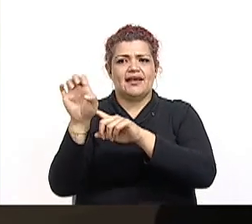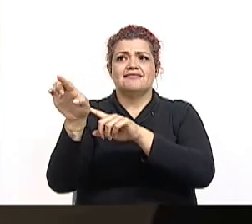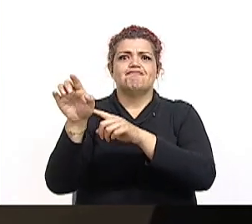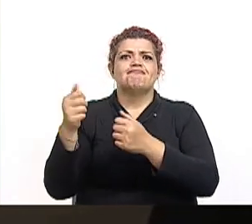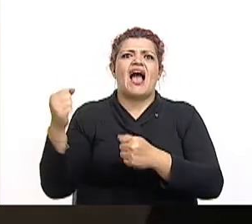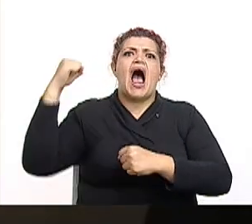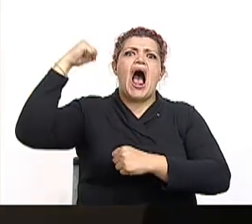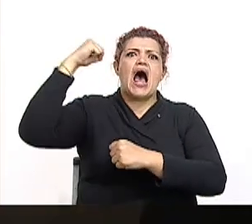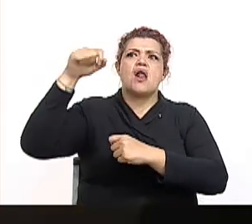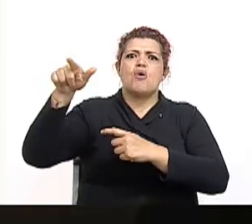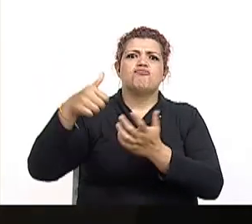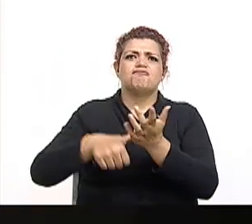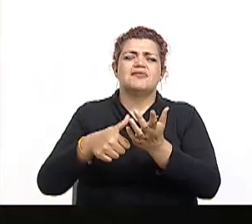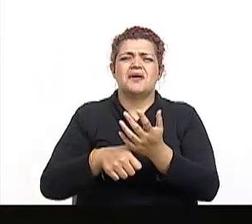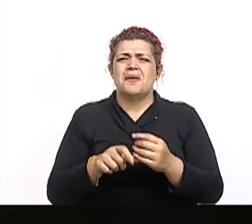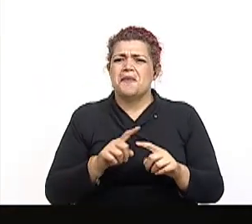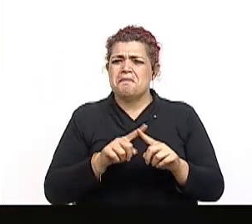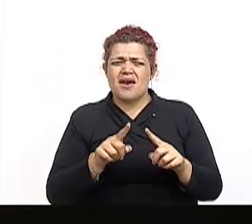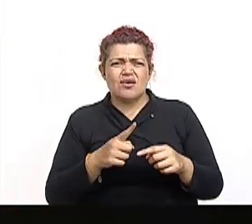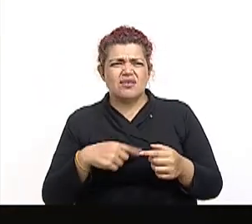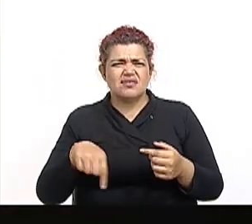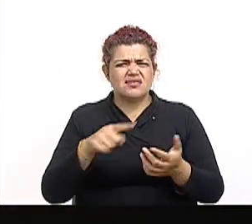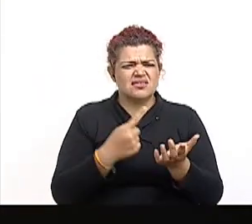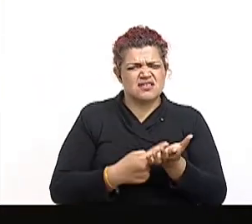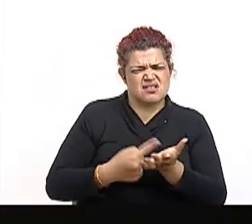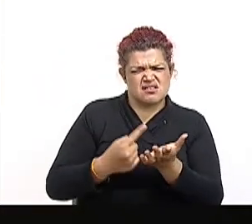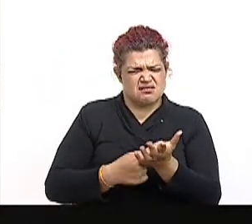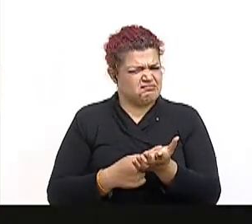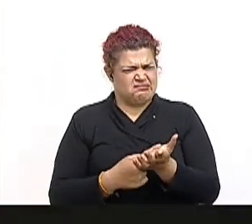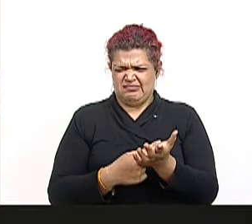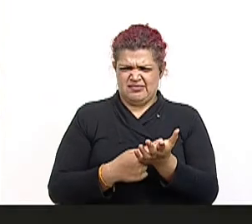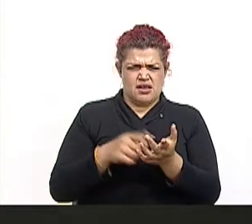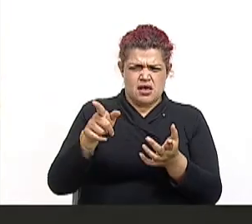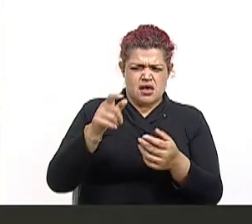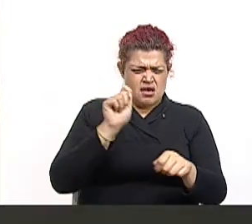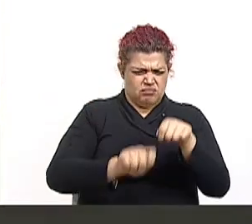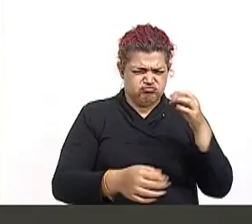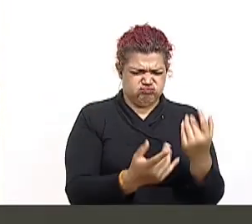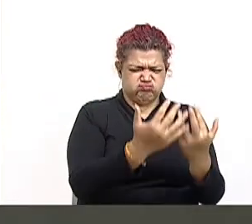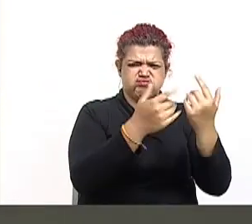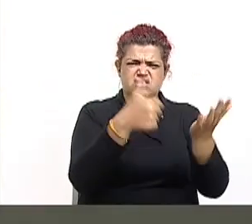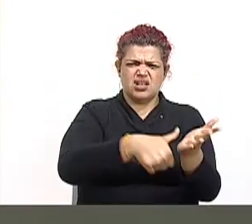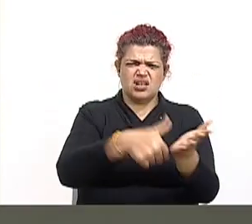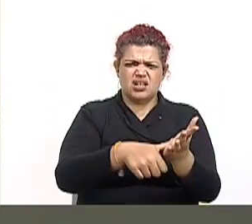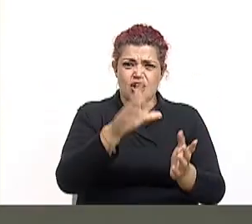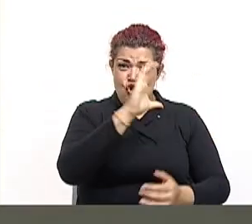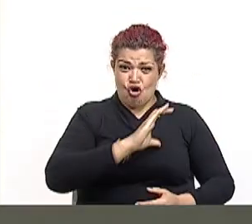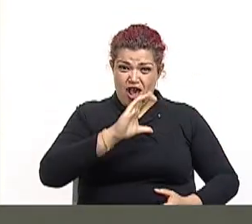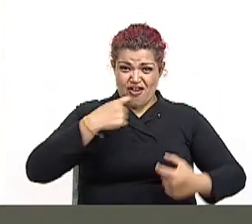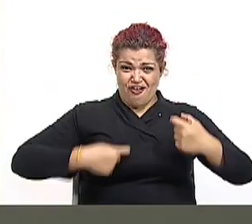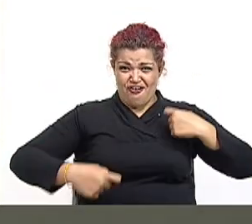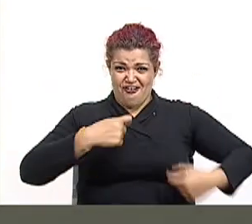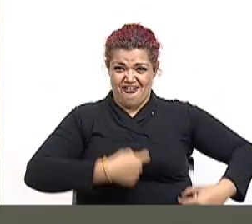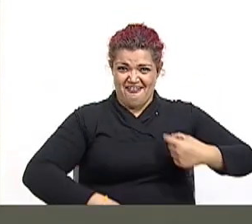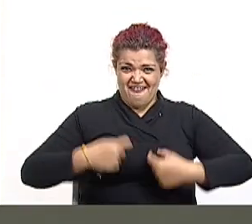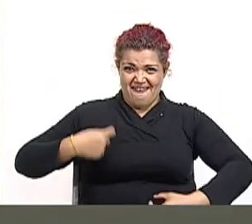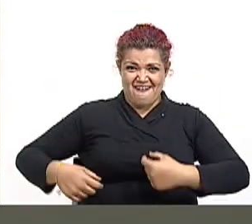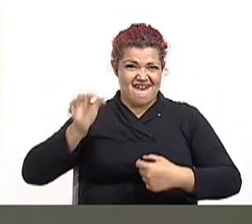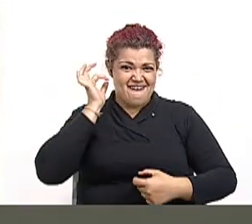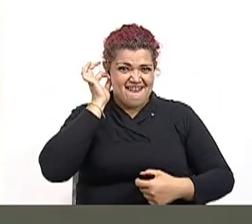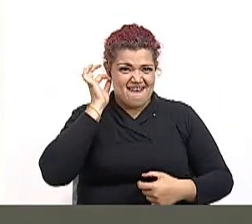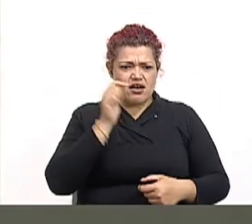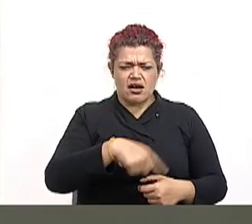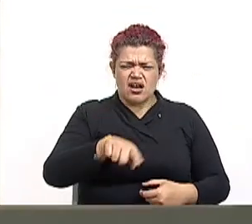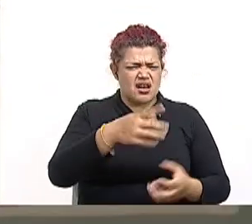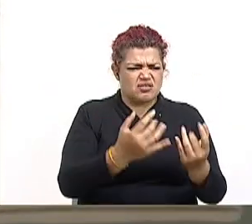Sin embargo, los polémicos resultados electorales y una quema de papeletas en el Colegio Superior de Señoritas, fueron factores